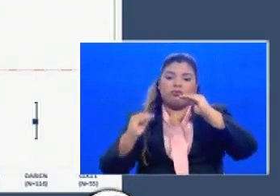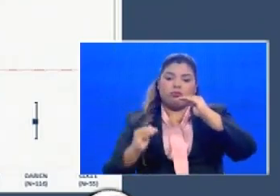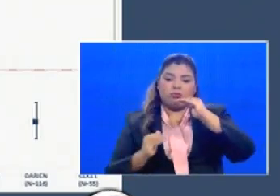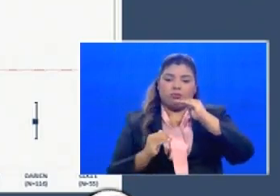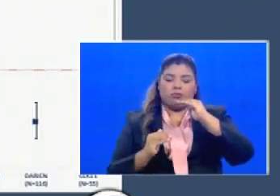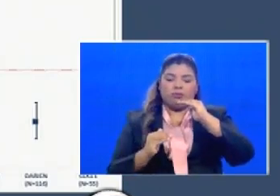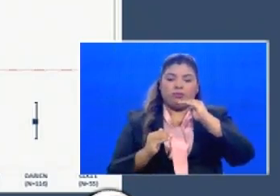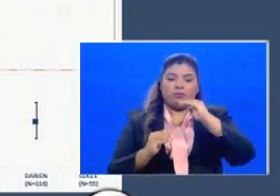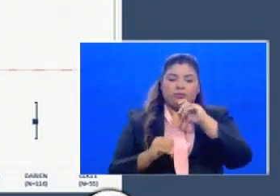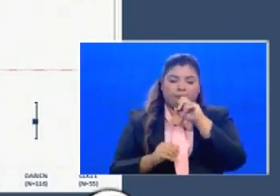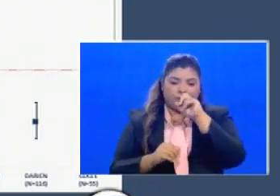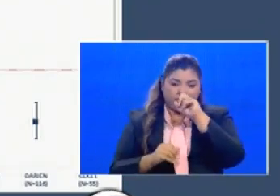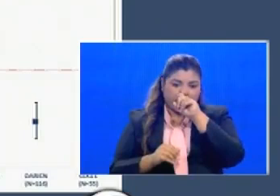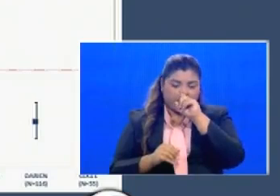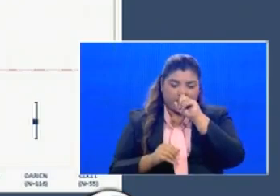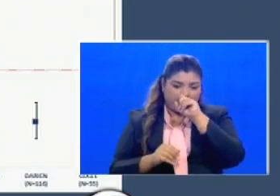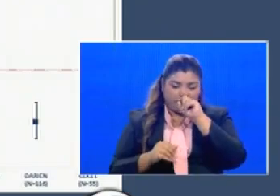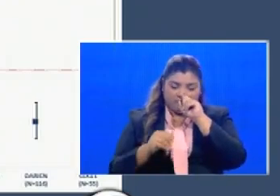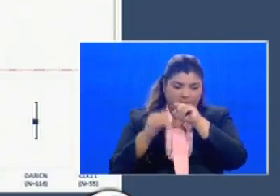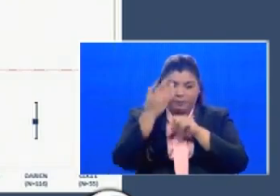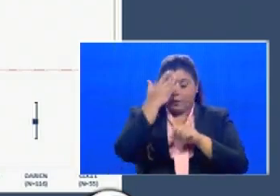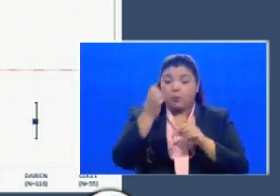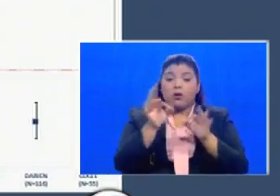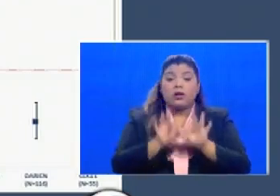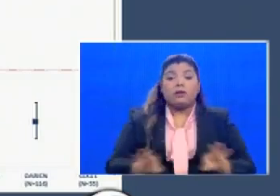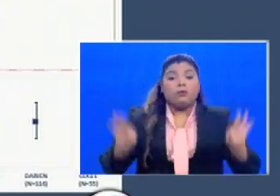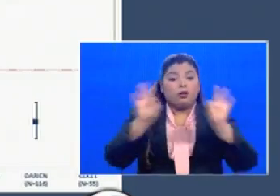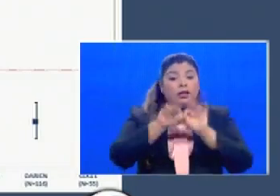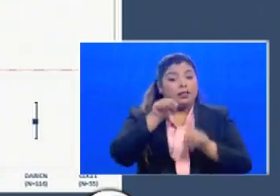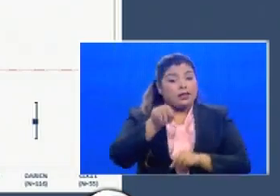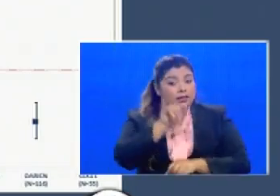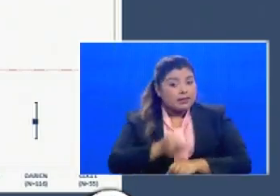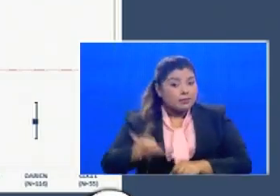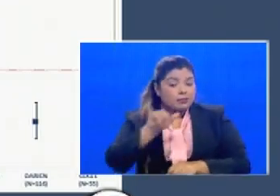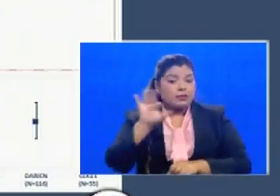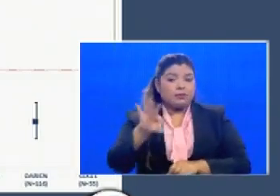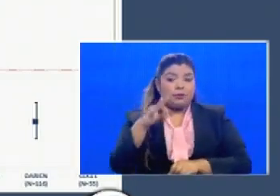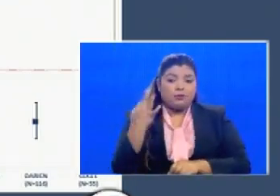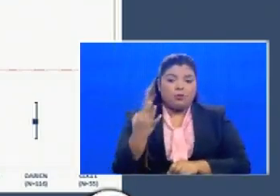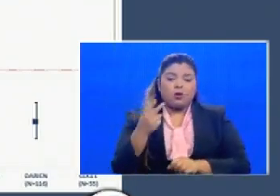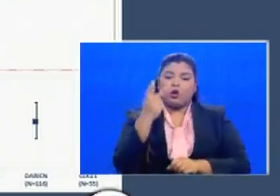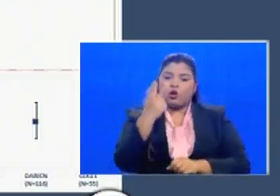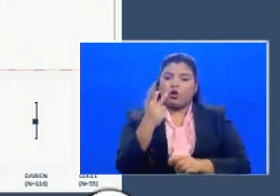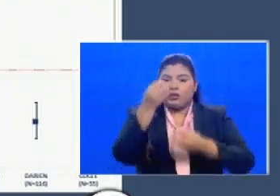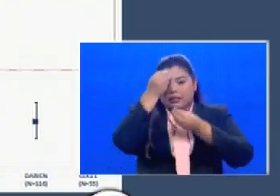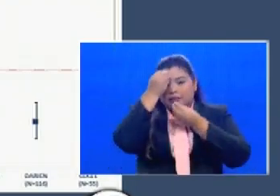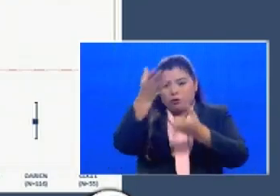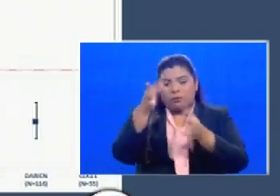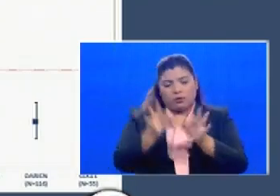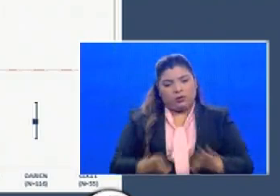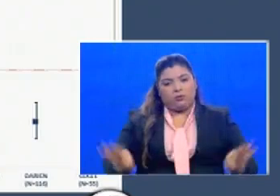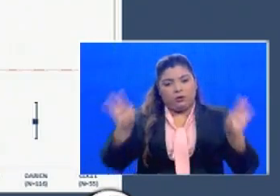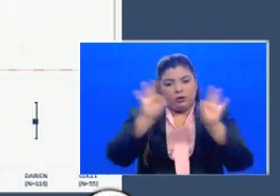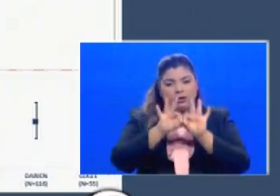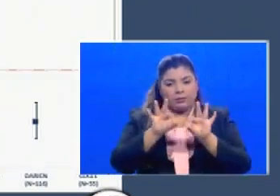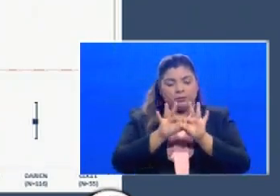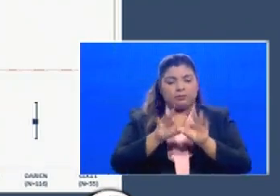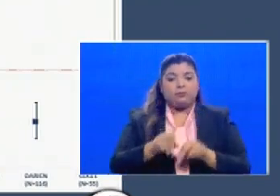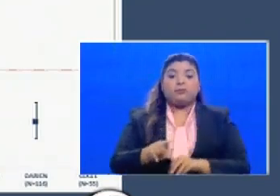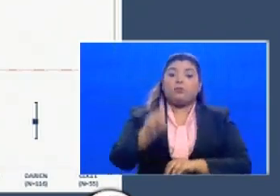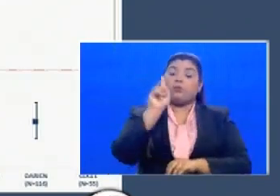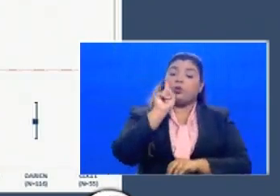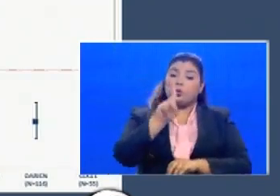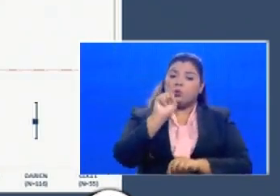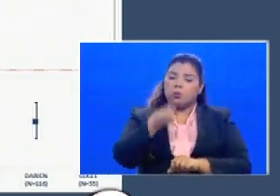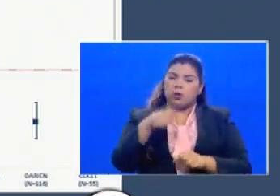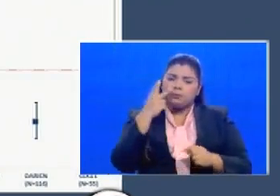y porque esto es importante porque de esta misma forma nos da dos informaciones que son claves uno que puede existir alguna